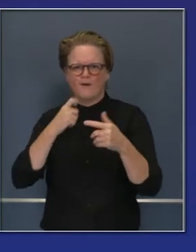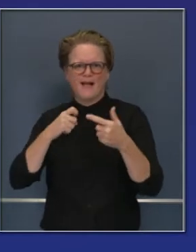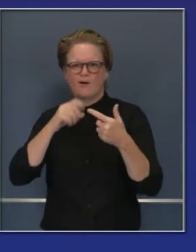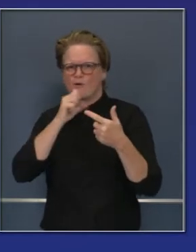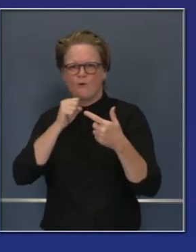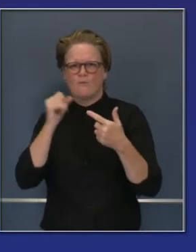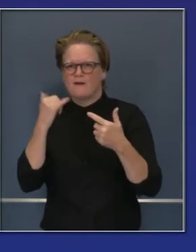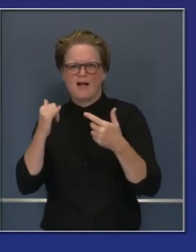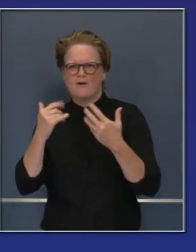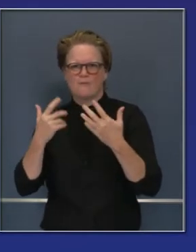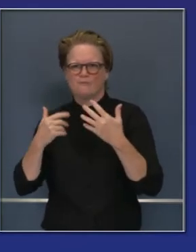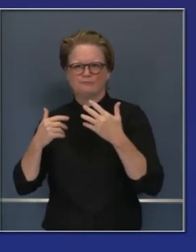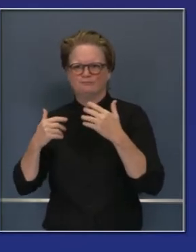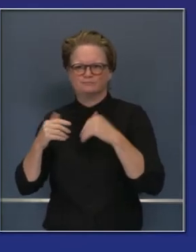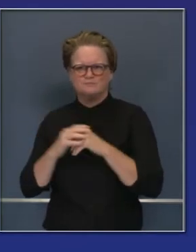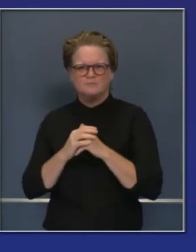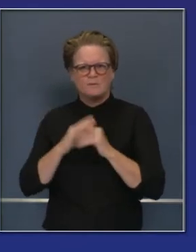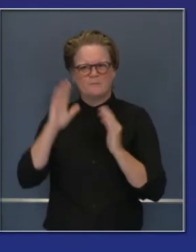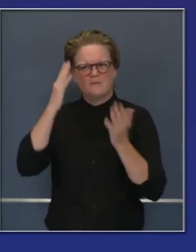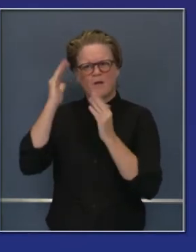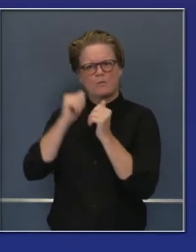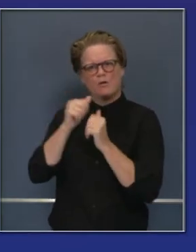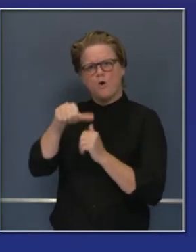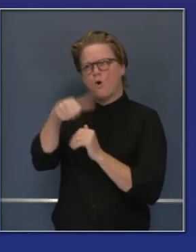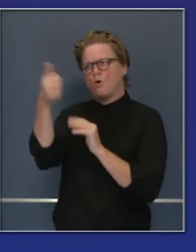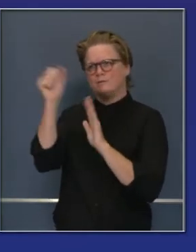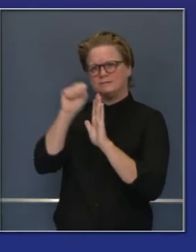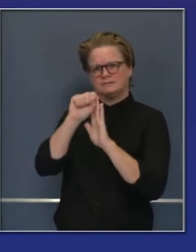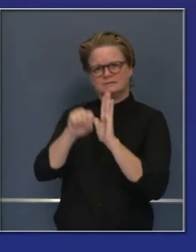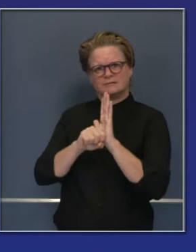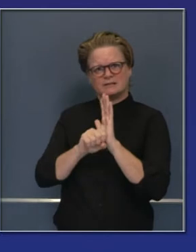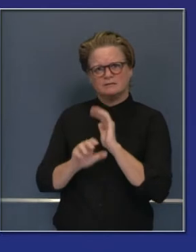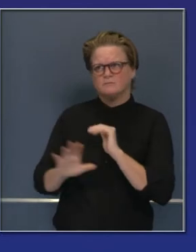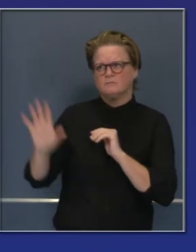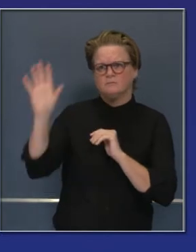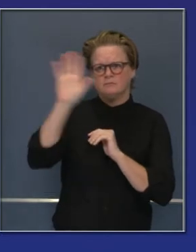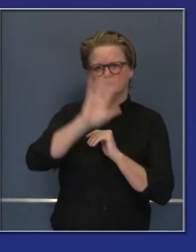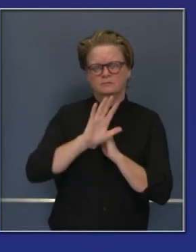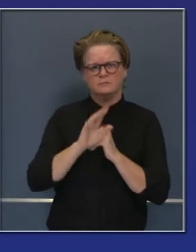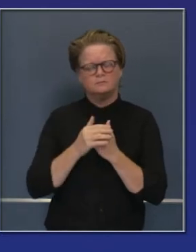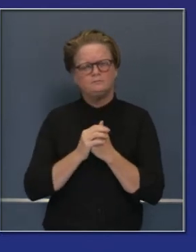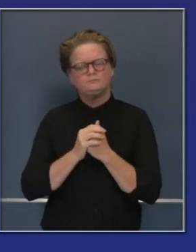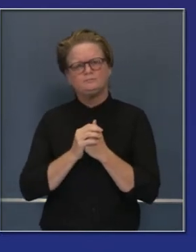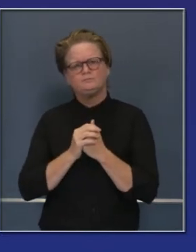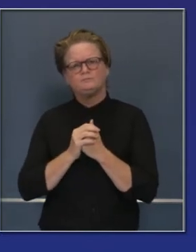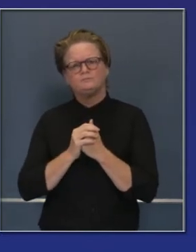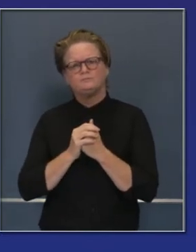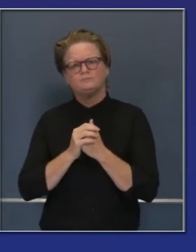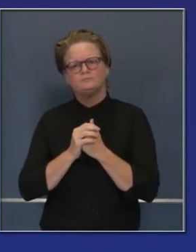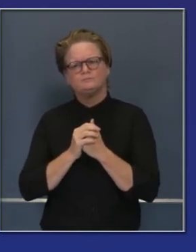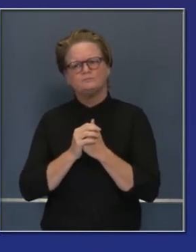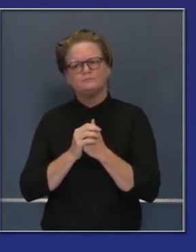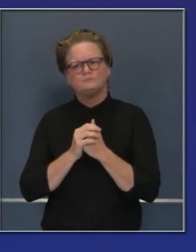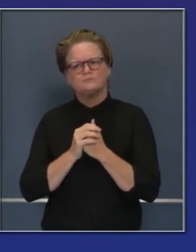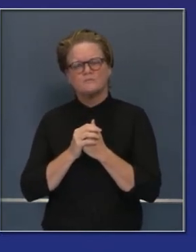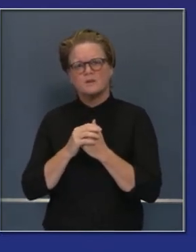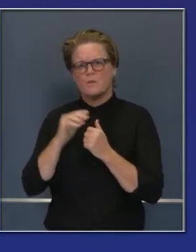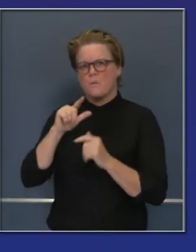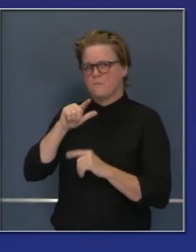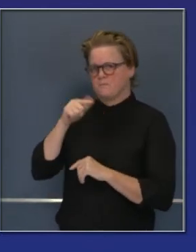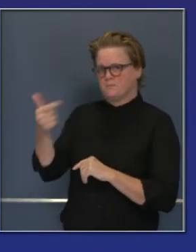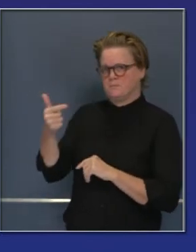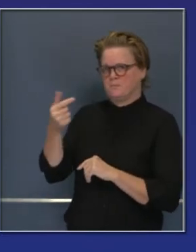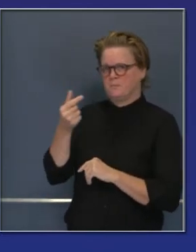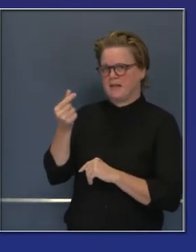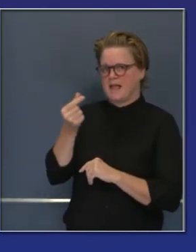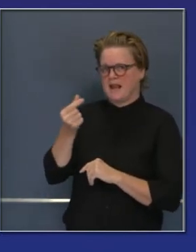casos y qué está pasando en el resto del país. Y hablaremos de algunos otros detalles y anuncios y luego tomaremos